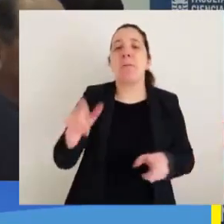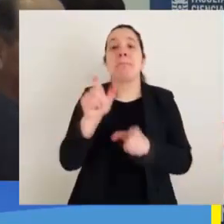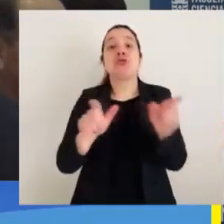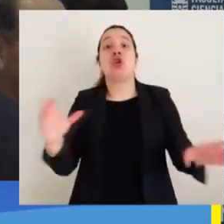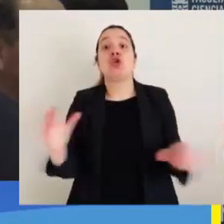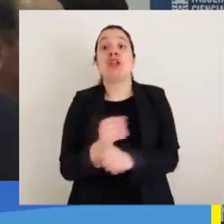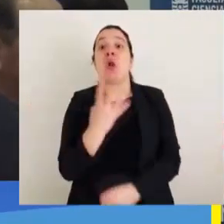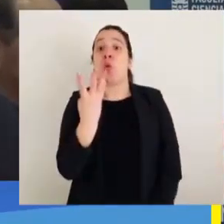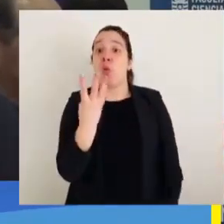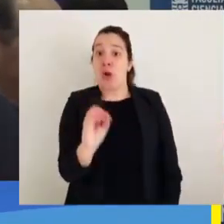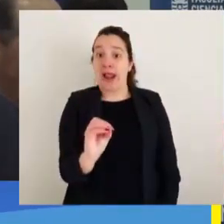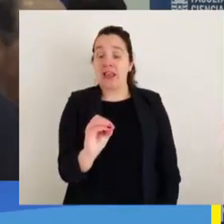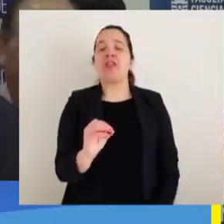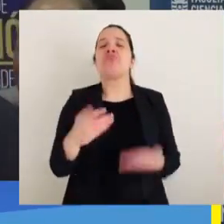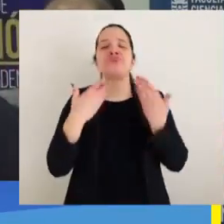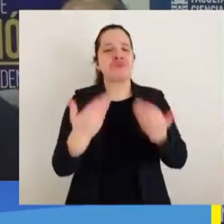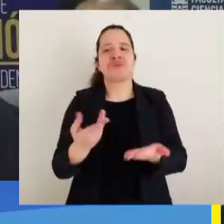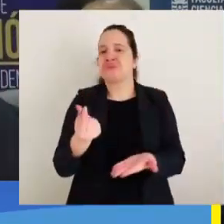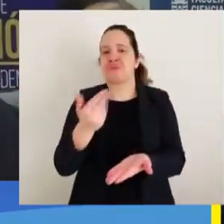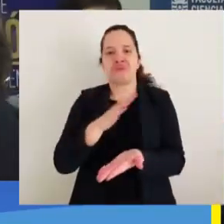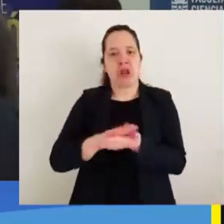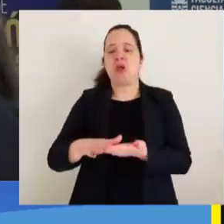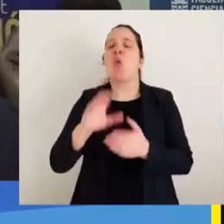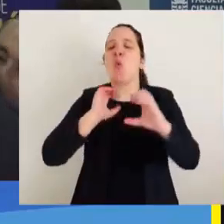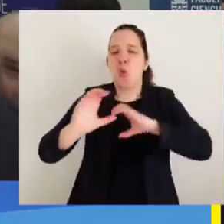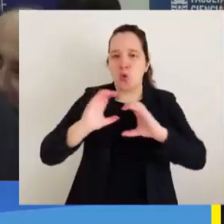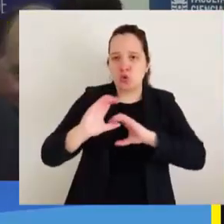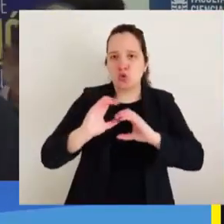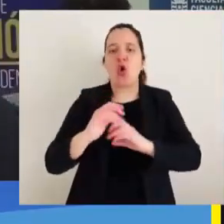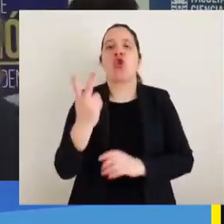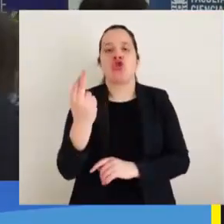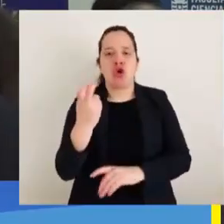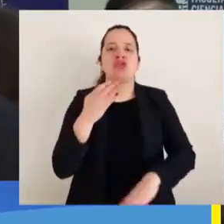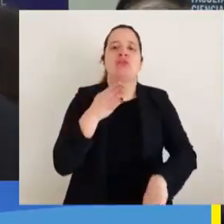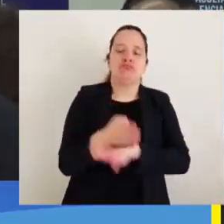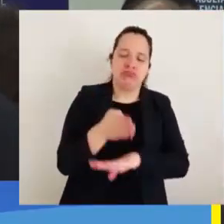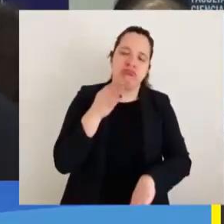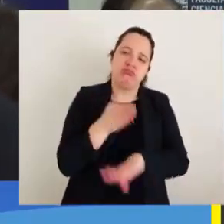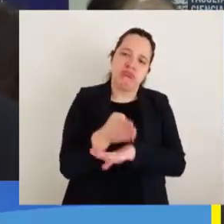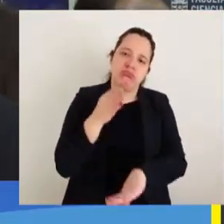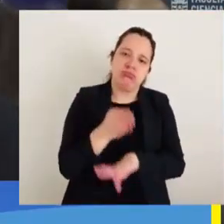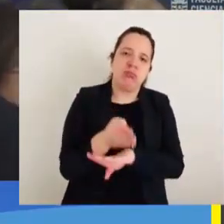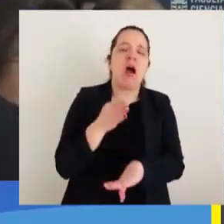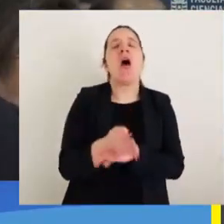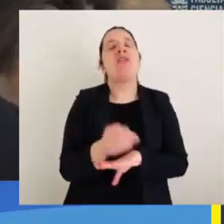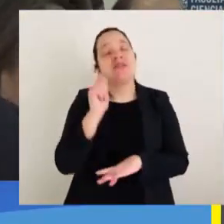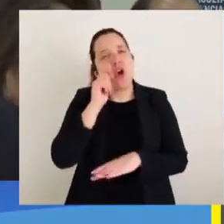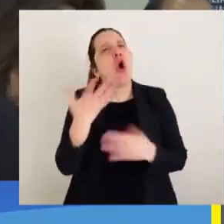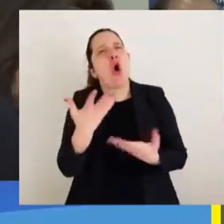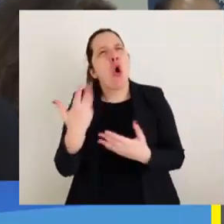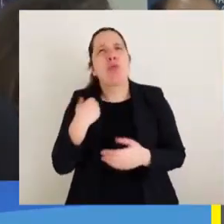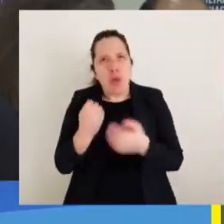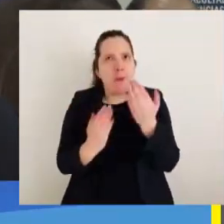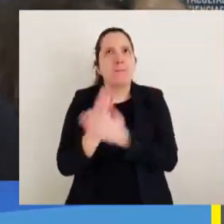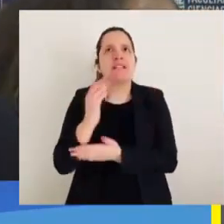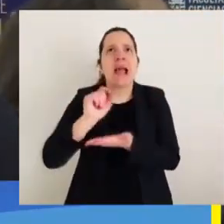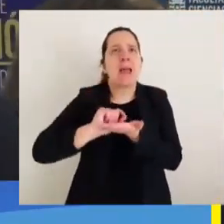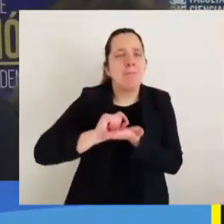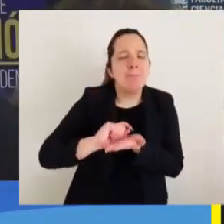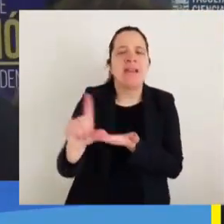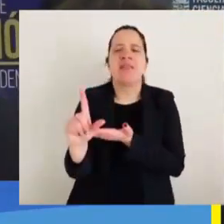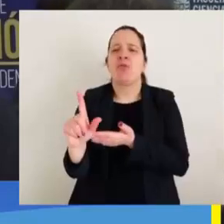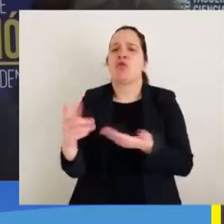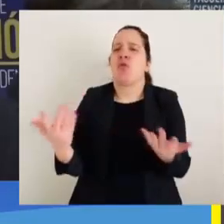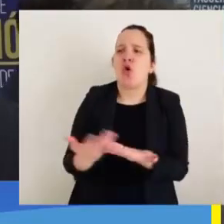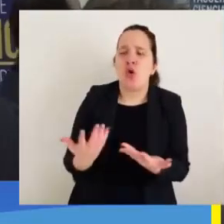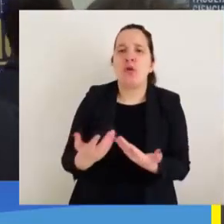40 personas pudieran recibir gratuitamente esta capacitación en 12 módulos, en 12 sesiones, de cómo ser capaces de sacar adelante un emprendimiento.